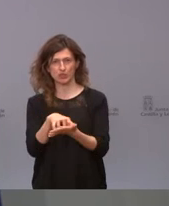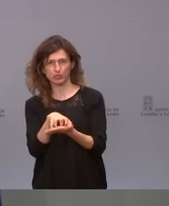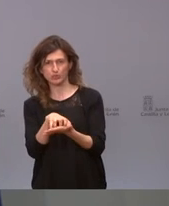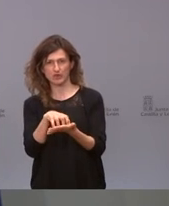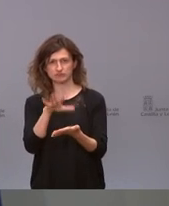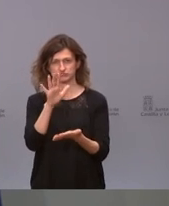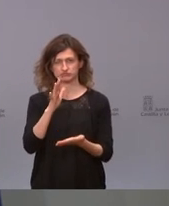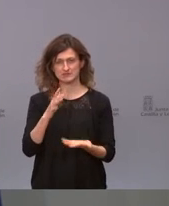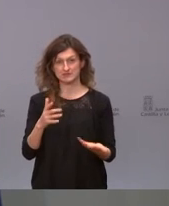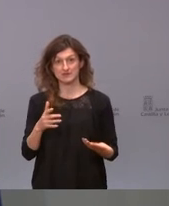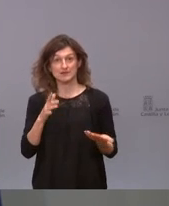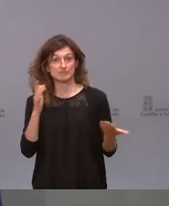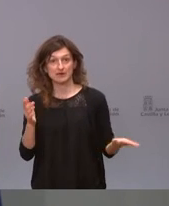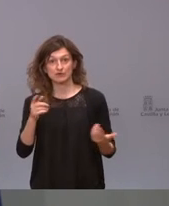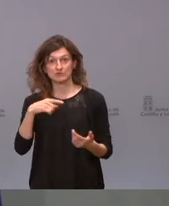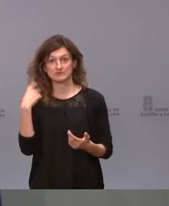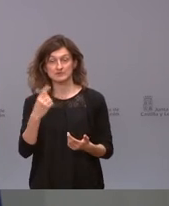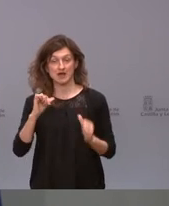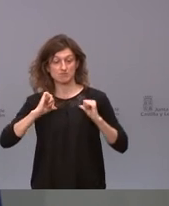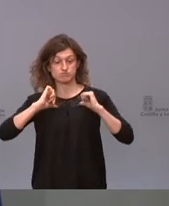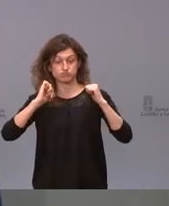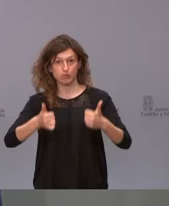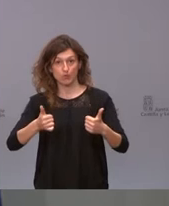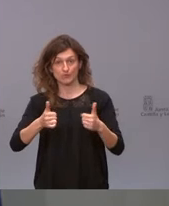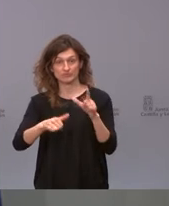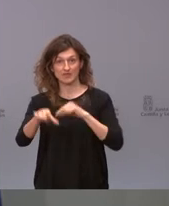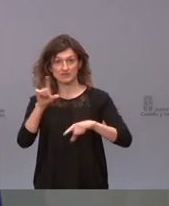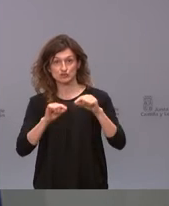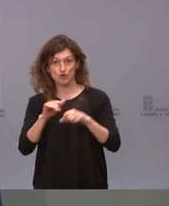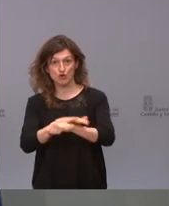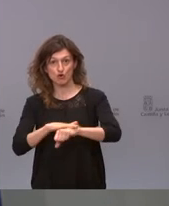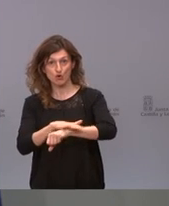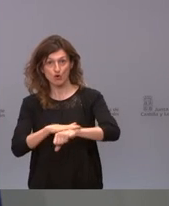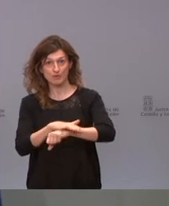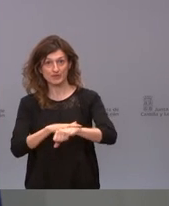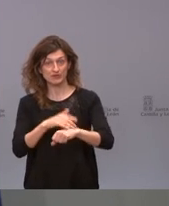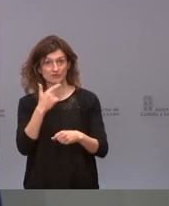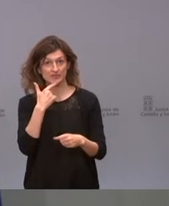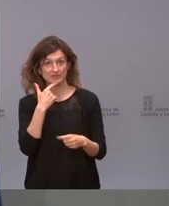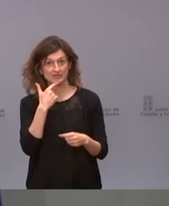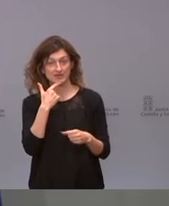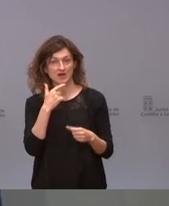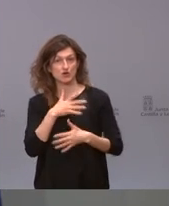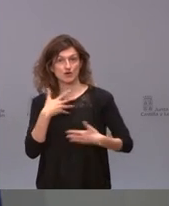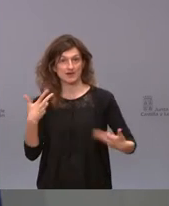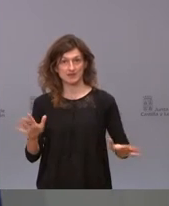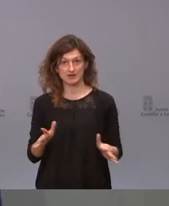pero es que desafección e incertidumbre llevamos generando desde el momento que decidimos que nuestro gobierno se bajaba del barco y hagan ustedes lo que puedan